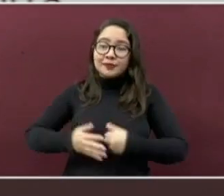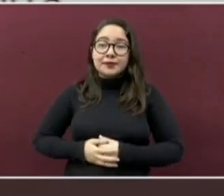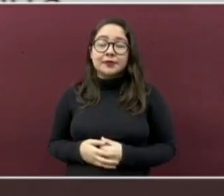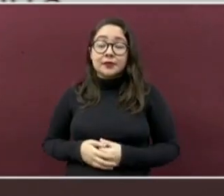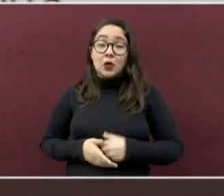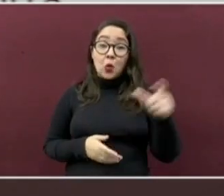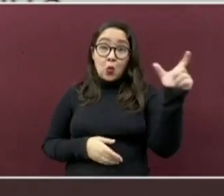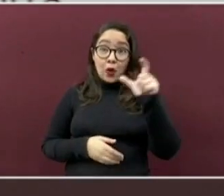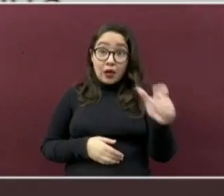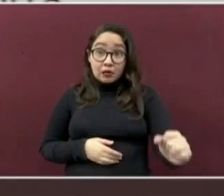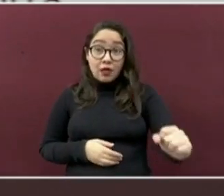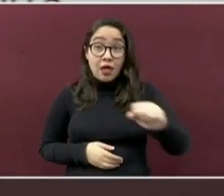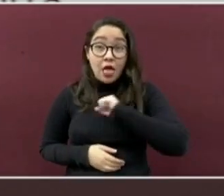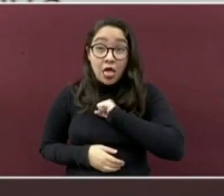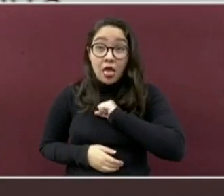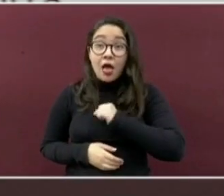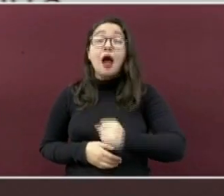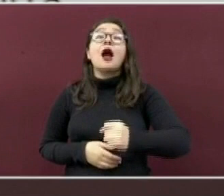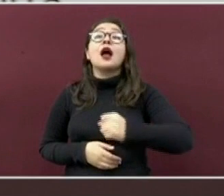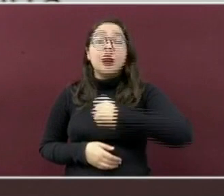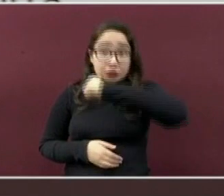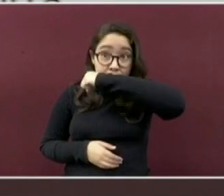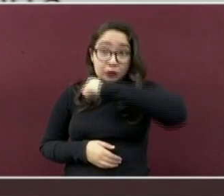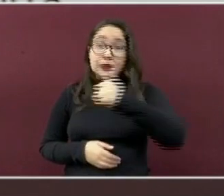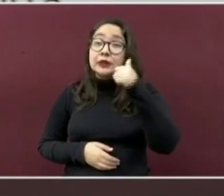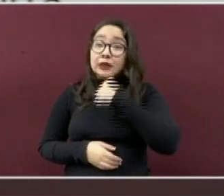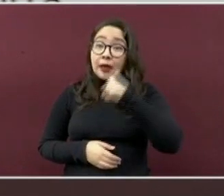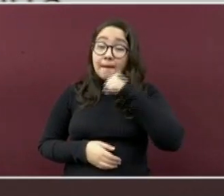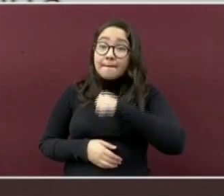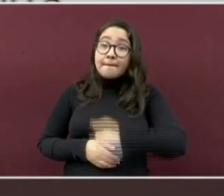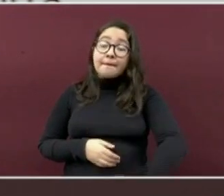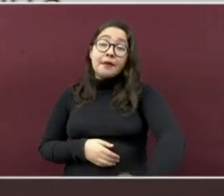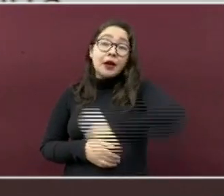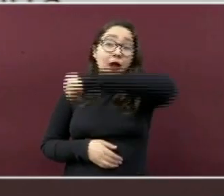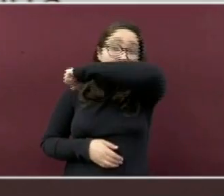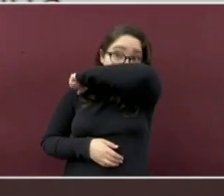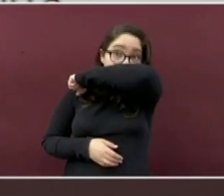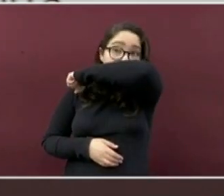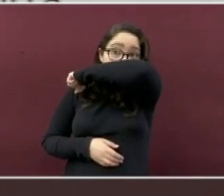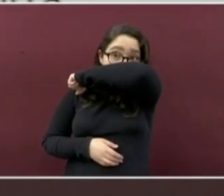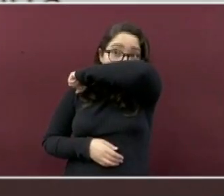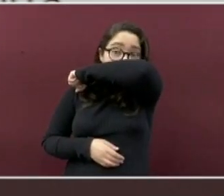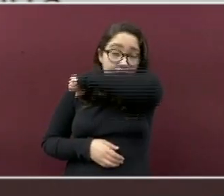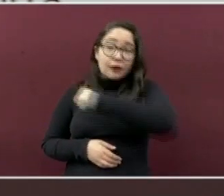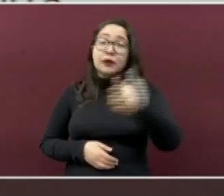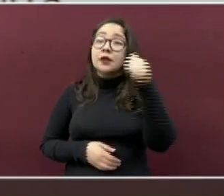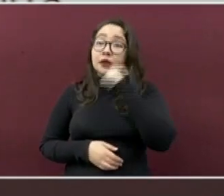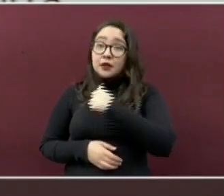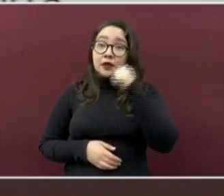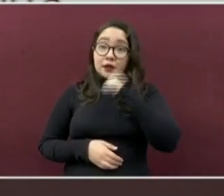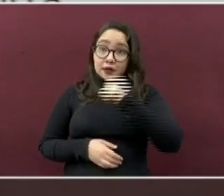Al toser o estornudar, cúbrase la nariz y la boca con el codo interno.